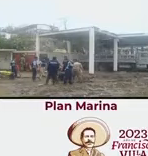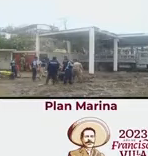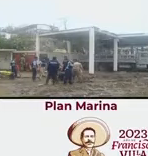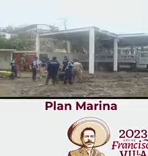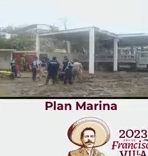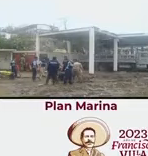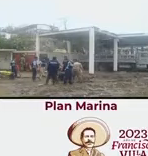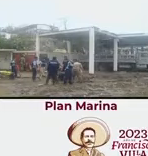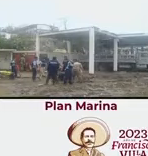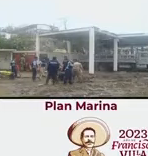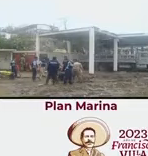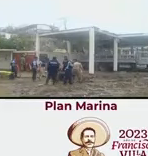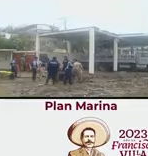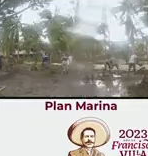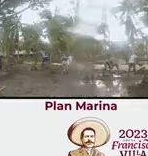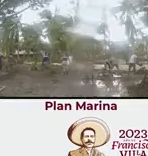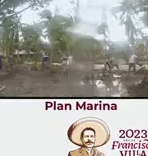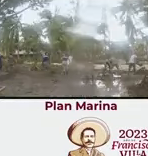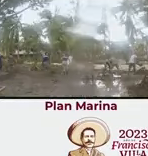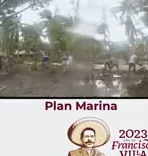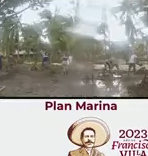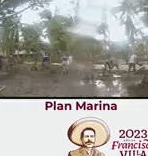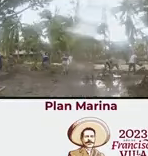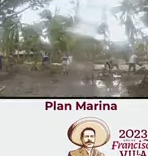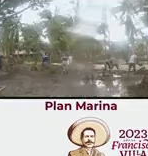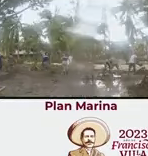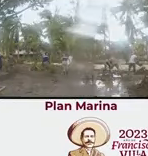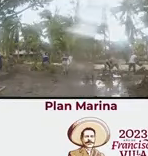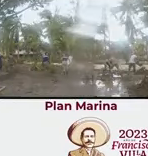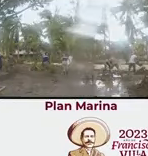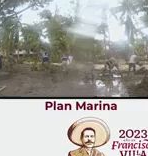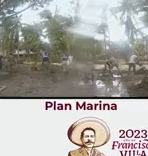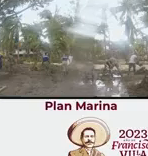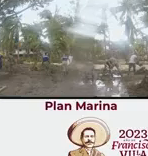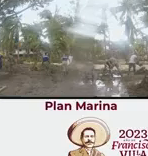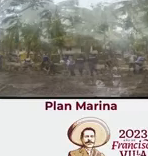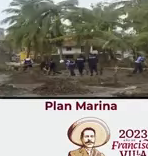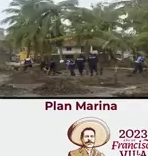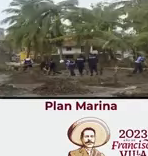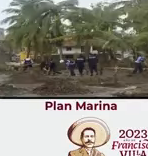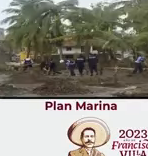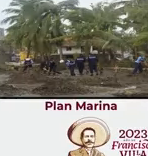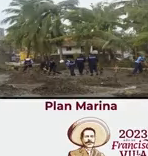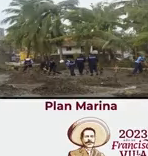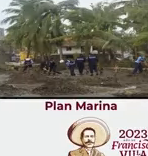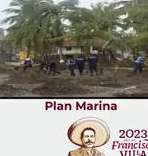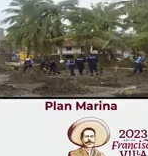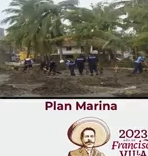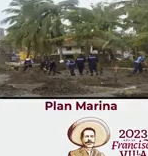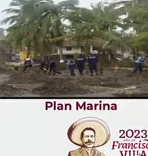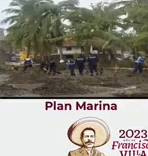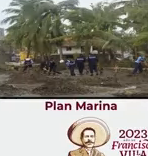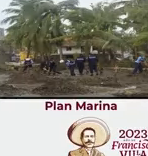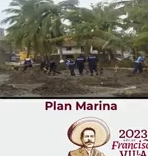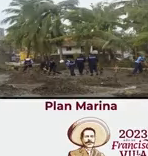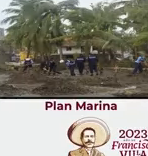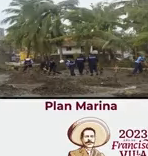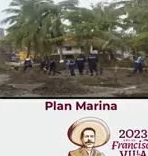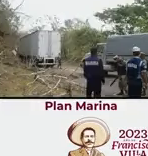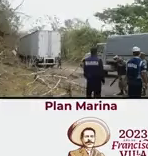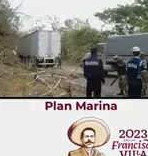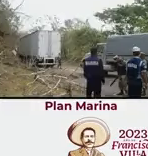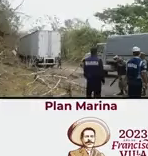y se han beneficiado a 189 mil 421 personas, principalmente